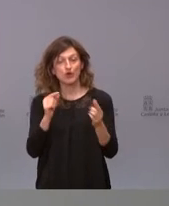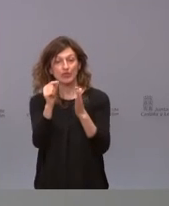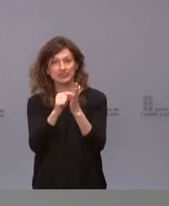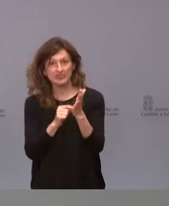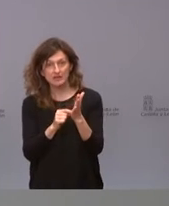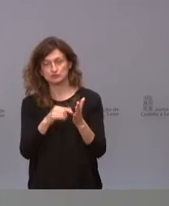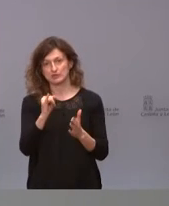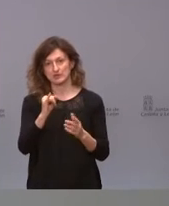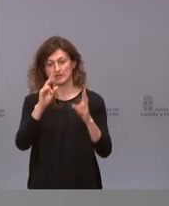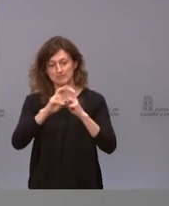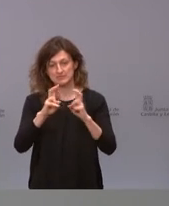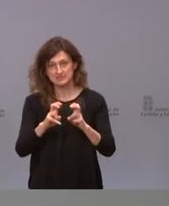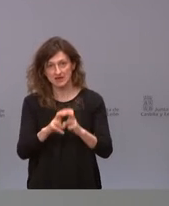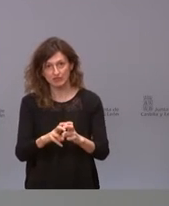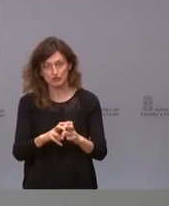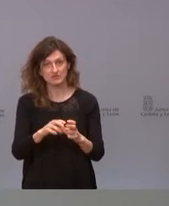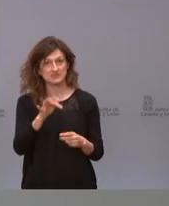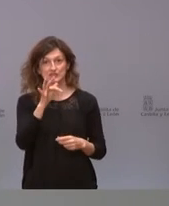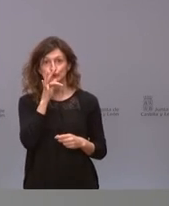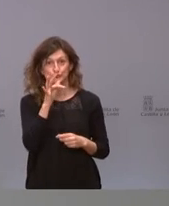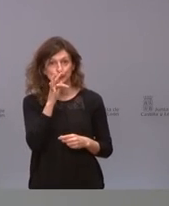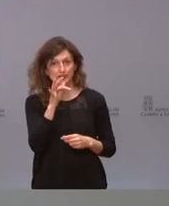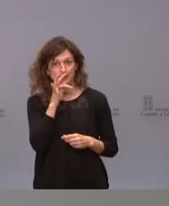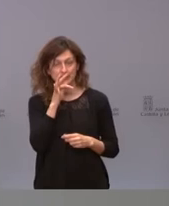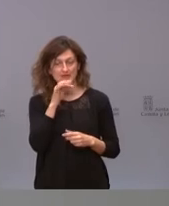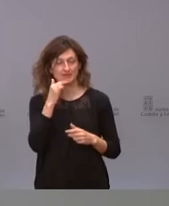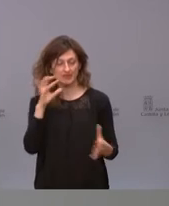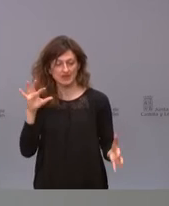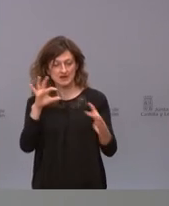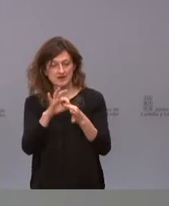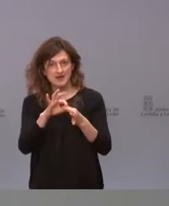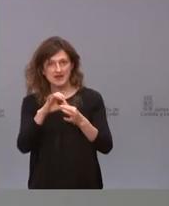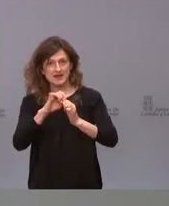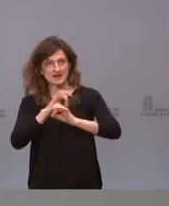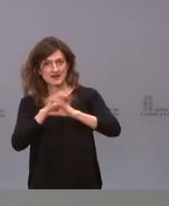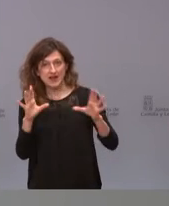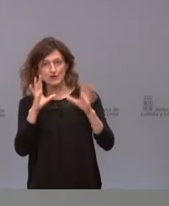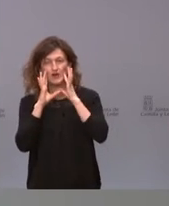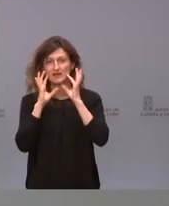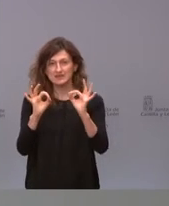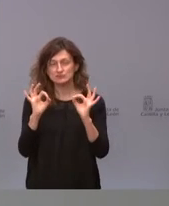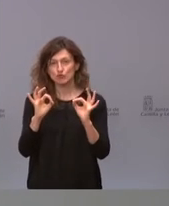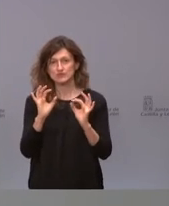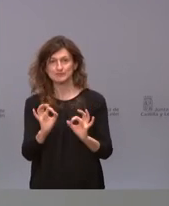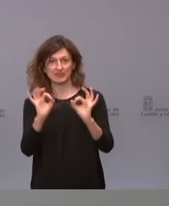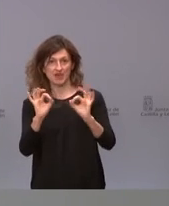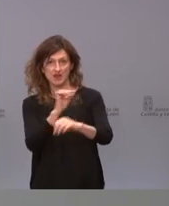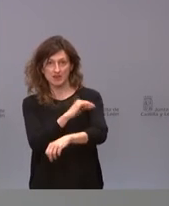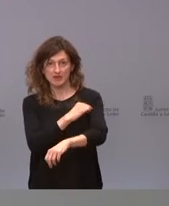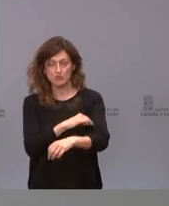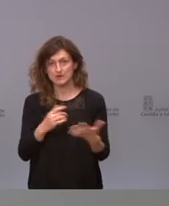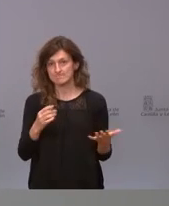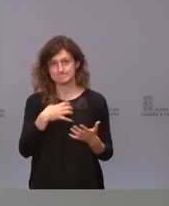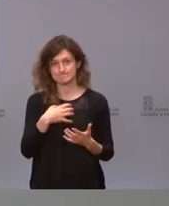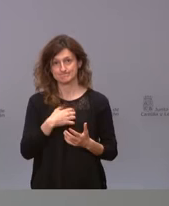con las investigaciones realizadas todavía no se pueden vincular claramente factores de riesgo específico. La EMA